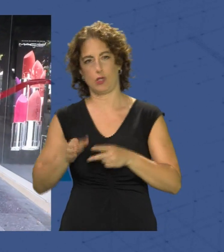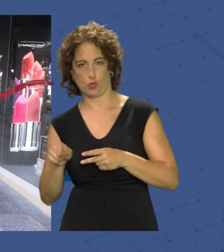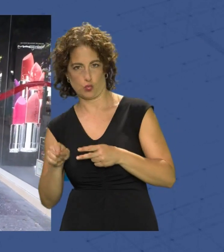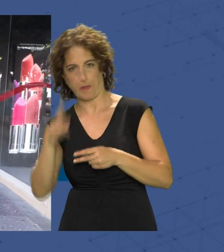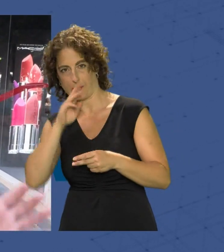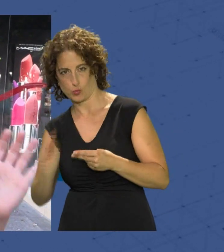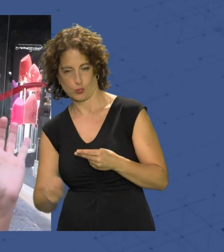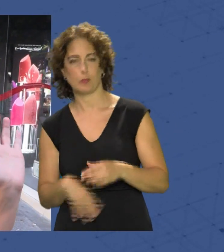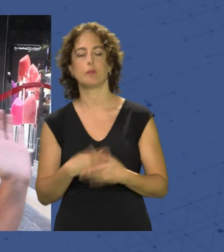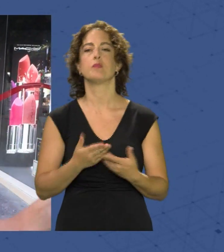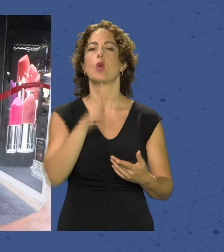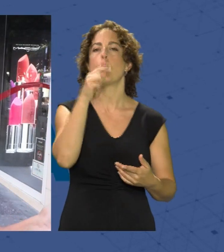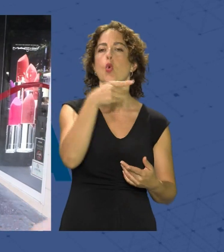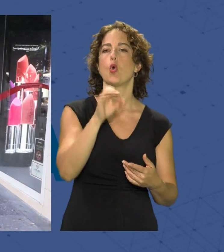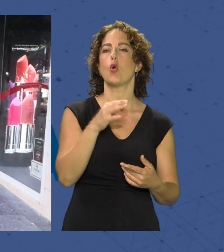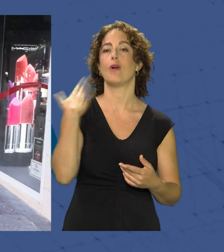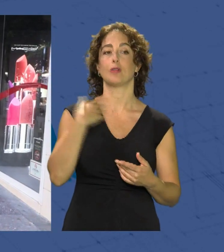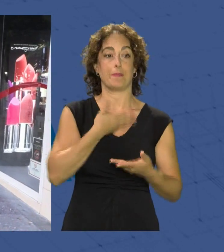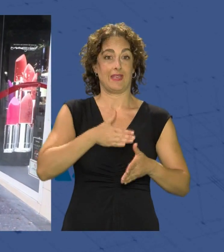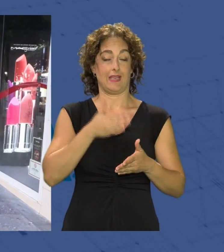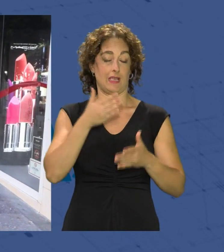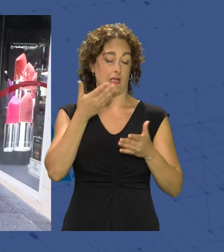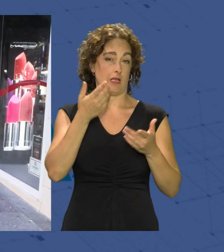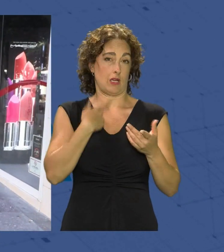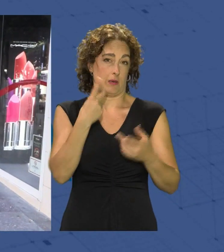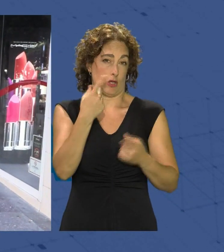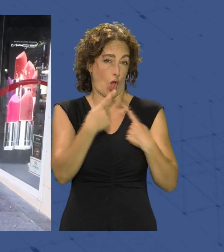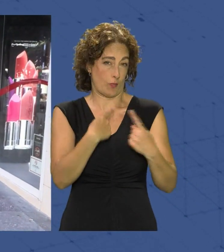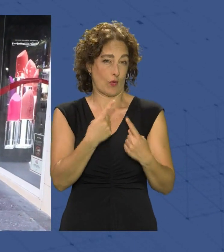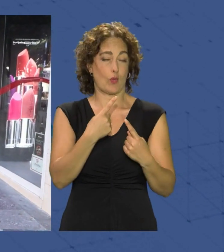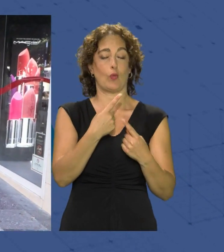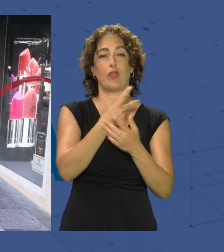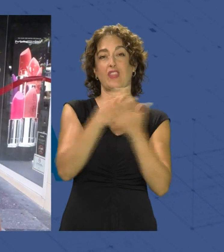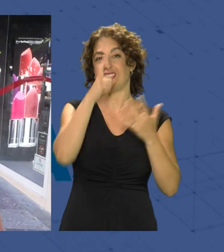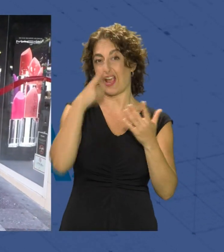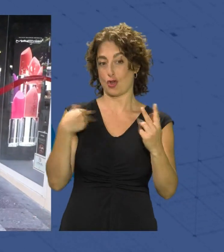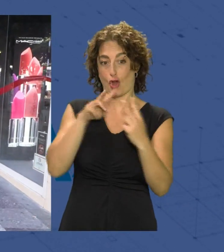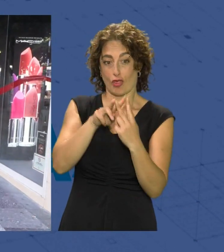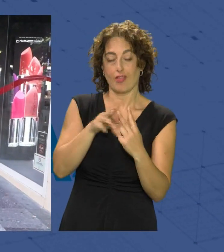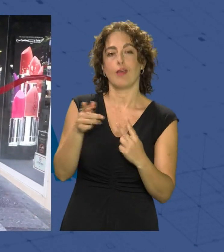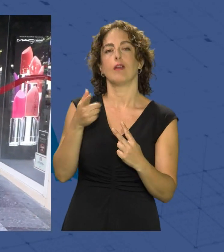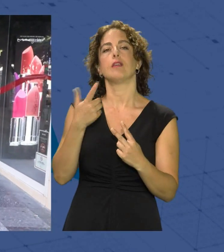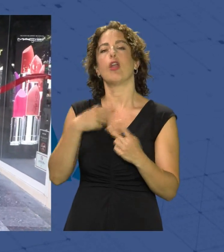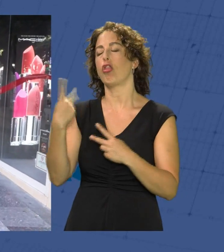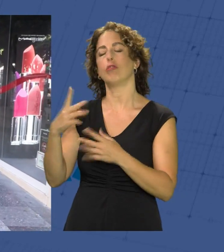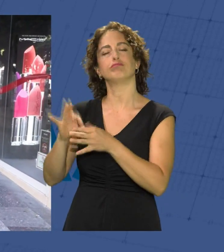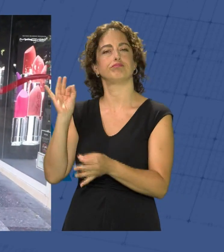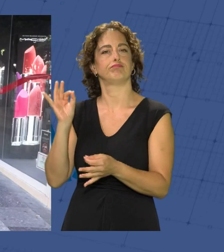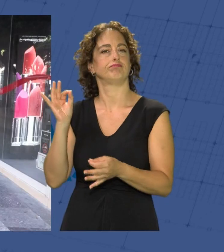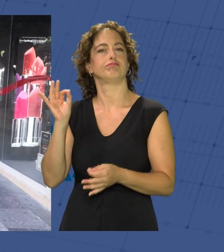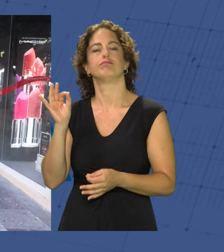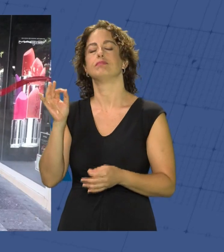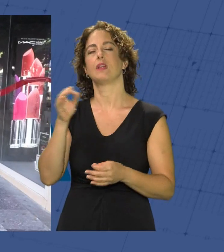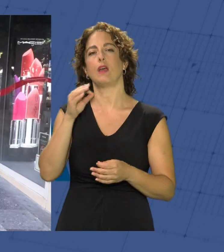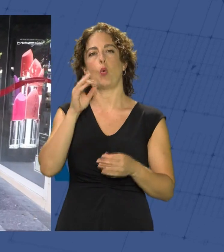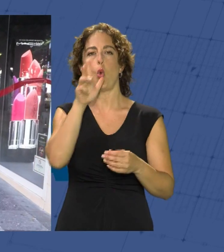teníamos muy claro yo conocí a mi chico hace 17 años teníamos muy claro que nuestro primer hijo se llamaría Hugo y así ha sido y lo de Gabriela también fue